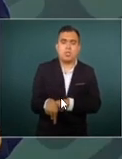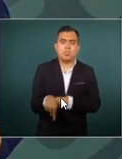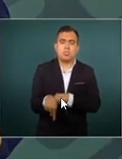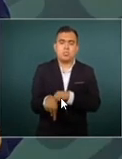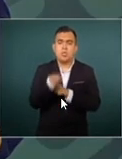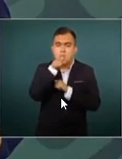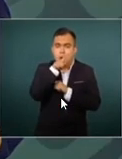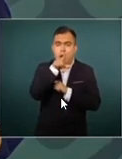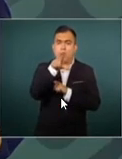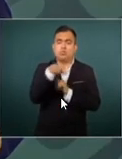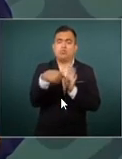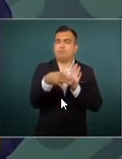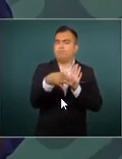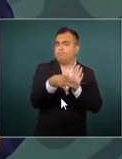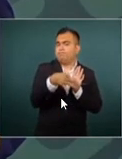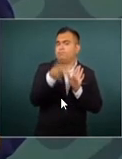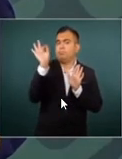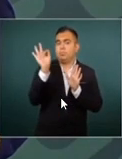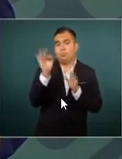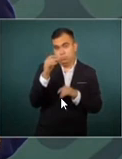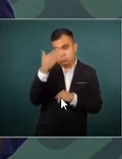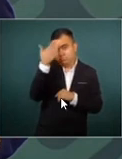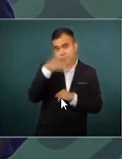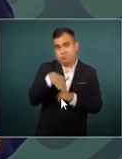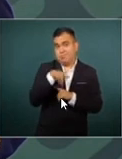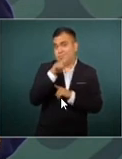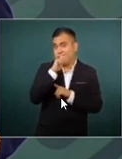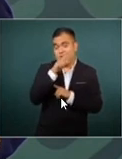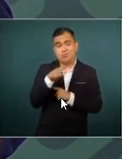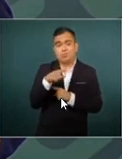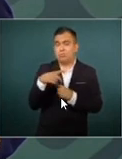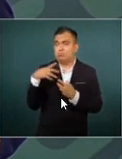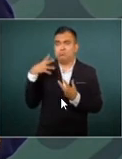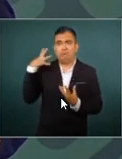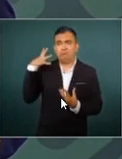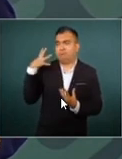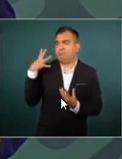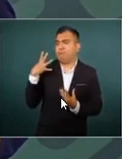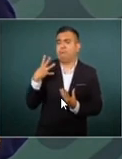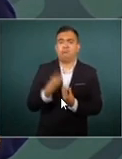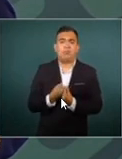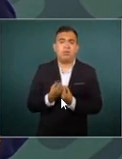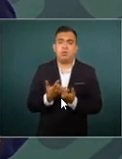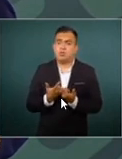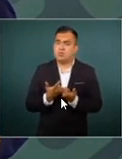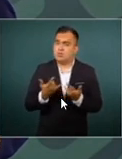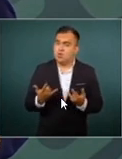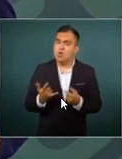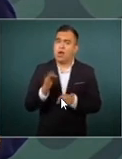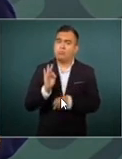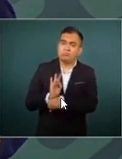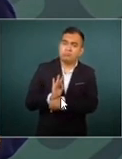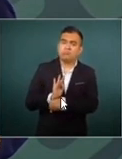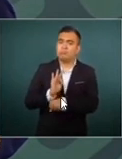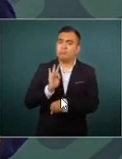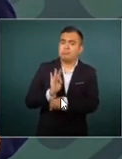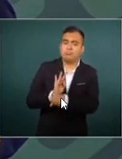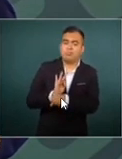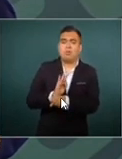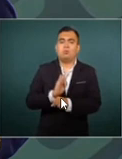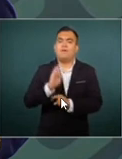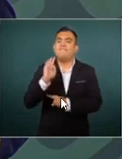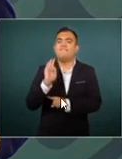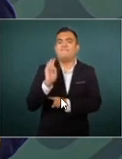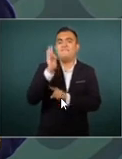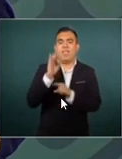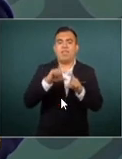desplegado esta hoja que escribió el BOA o este bloque opositor